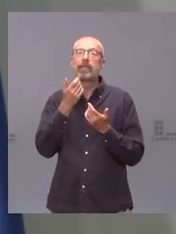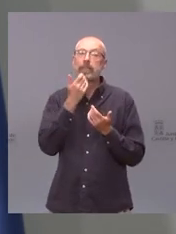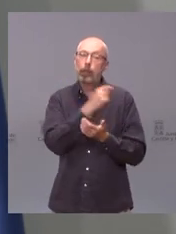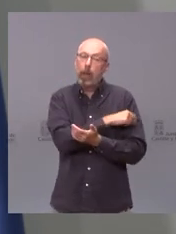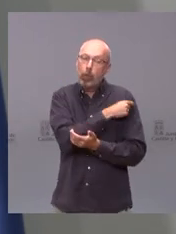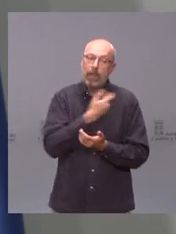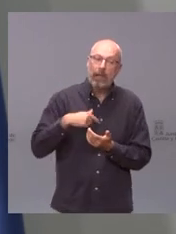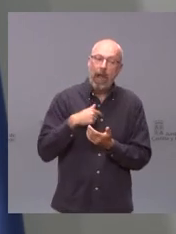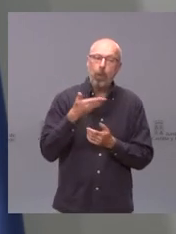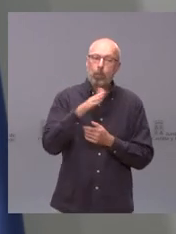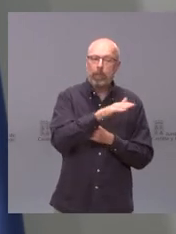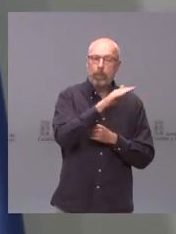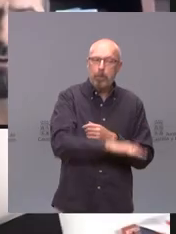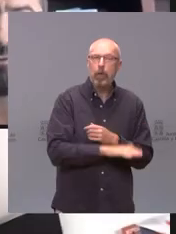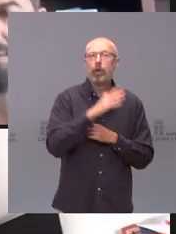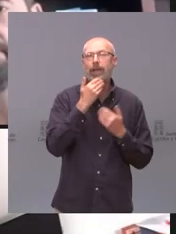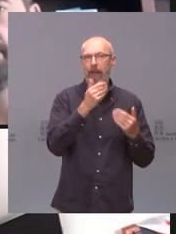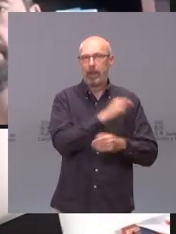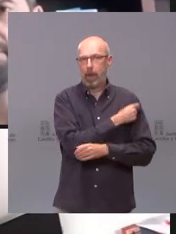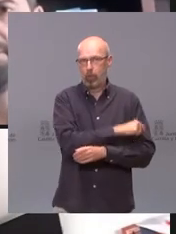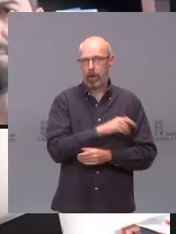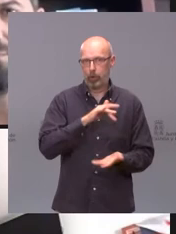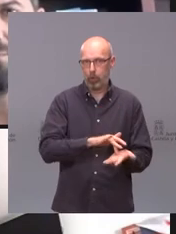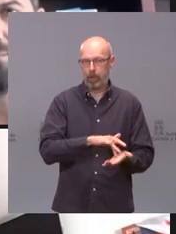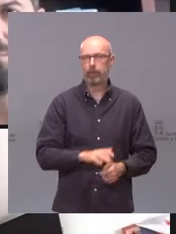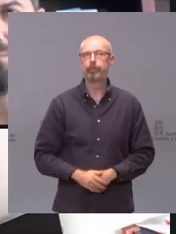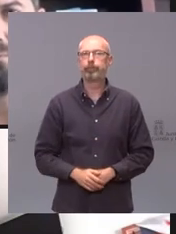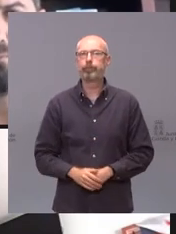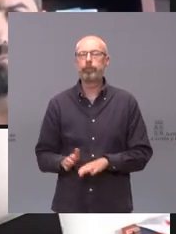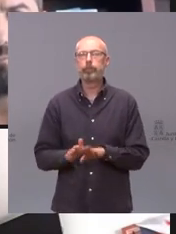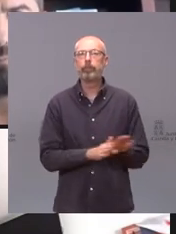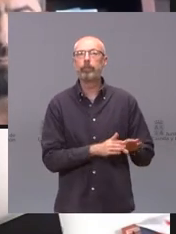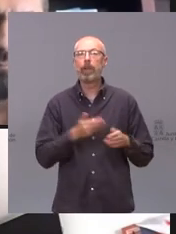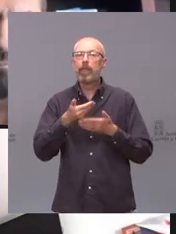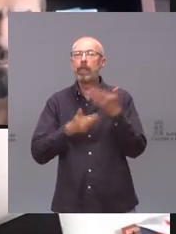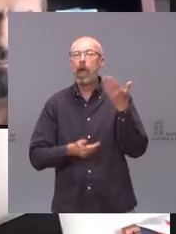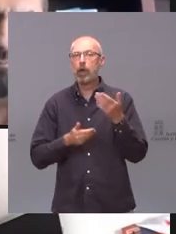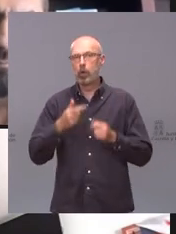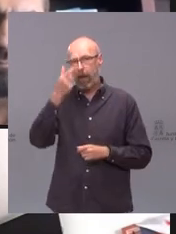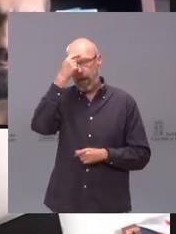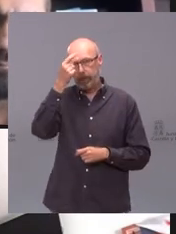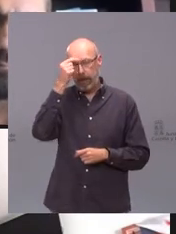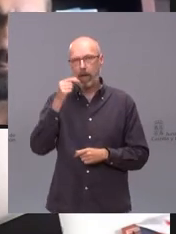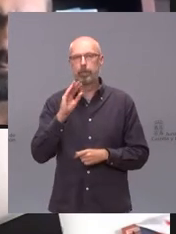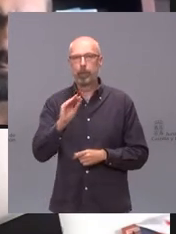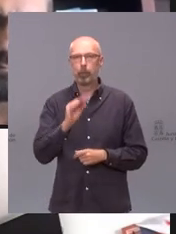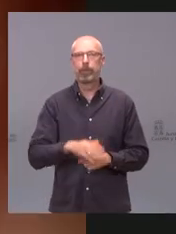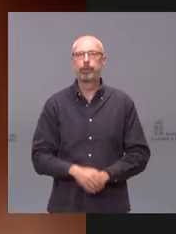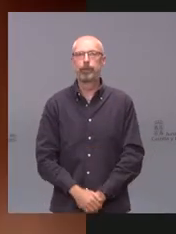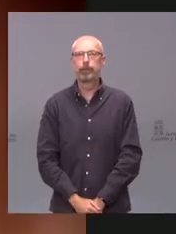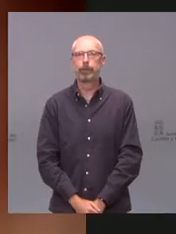nueva ola nos acercamos ya al diario de Ávila ahí está Eduardo canta la piedra hola Eduardo